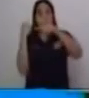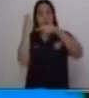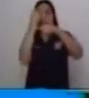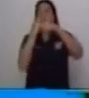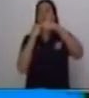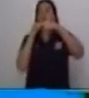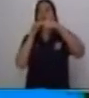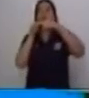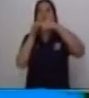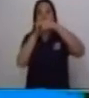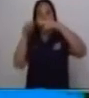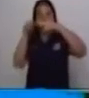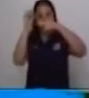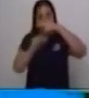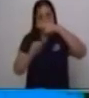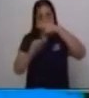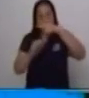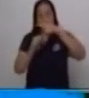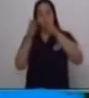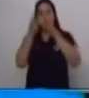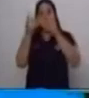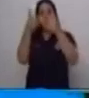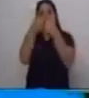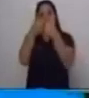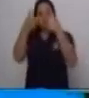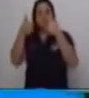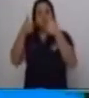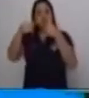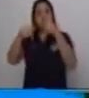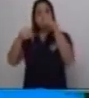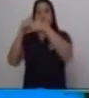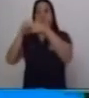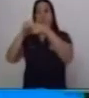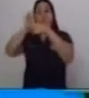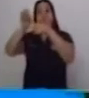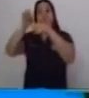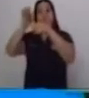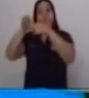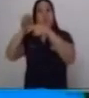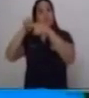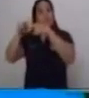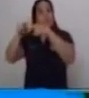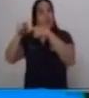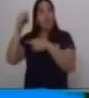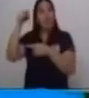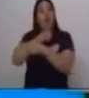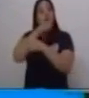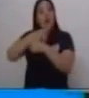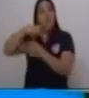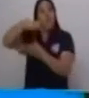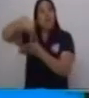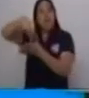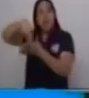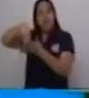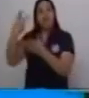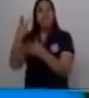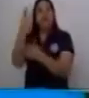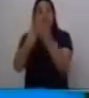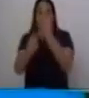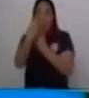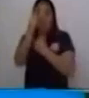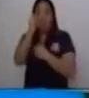sin parar. Bailan y cantan son los dos verbos que aparecen en la oración.